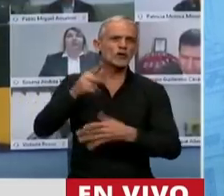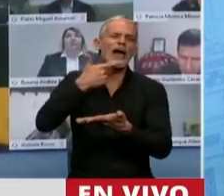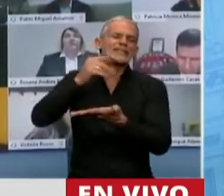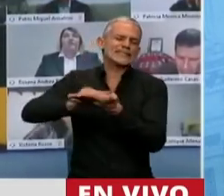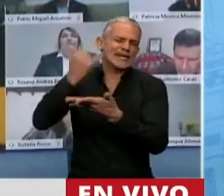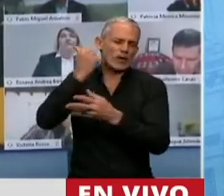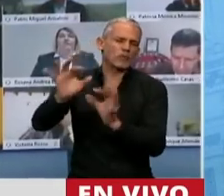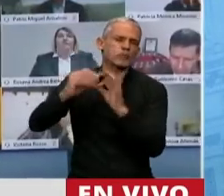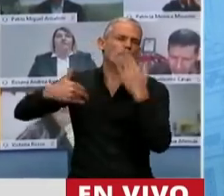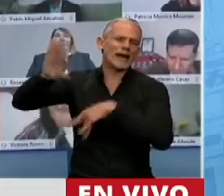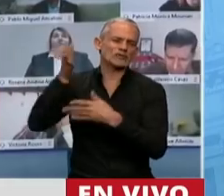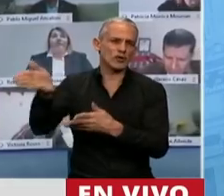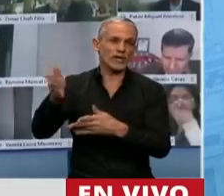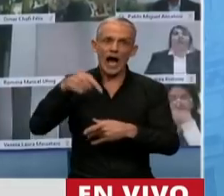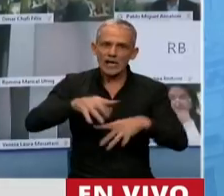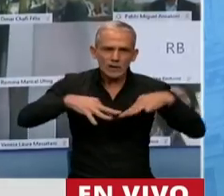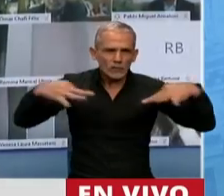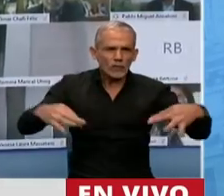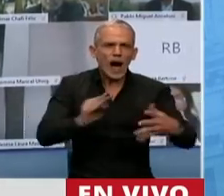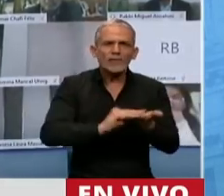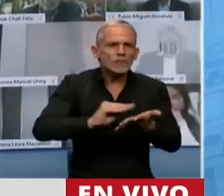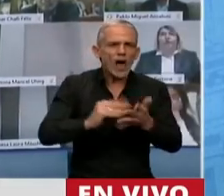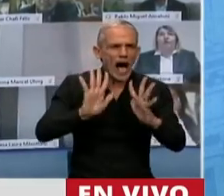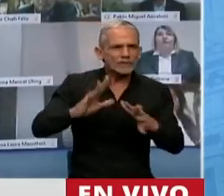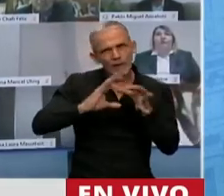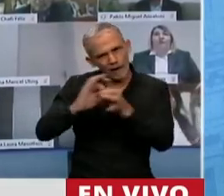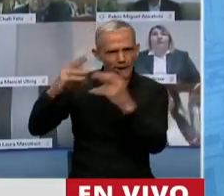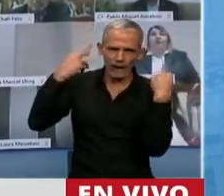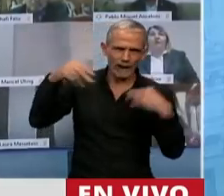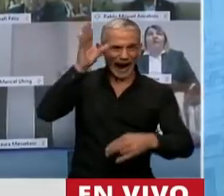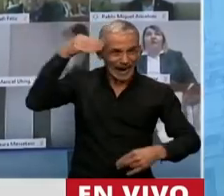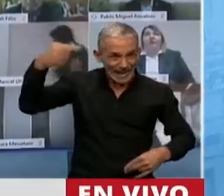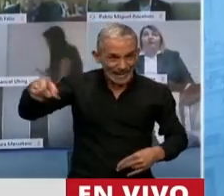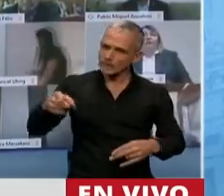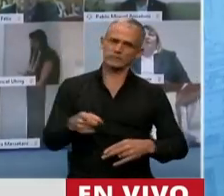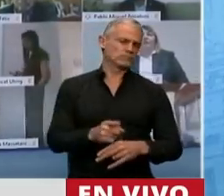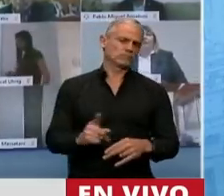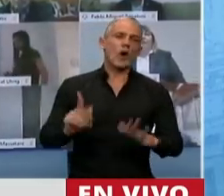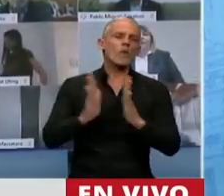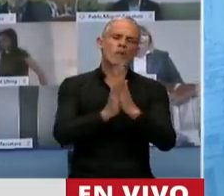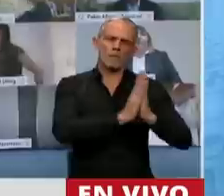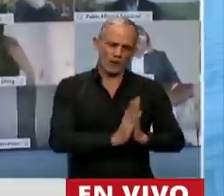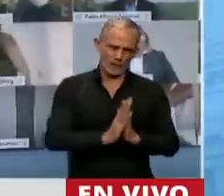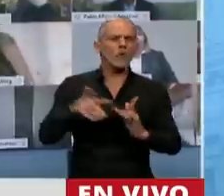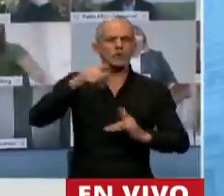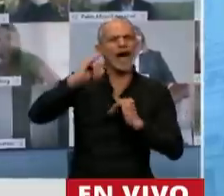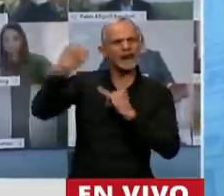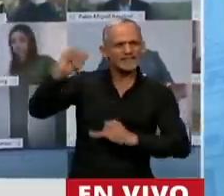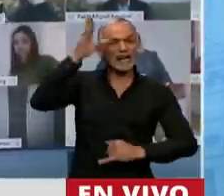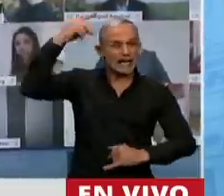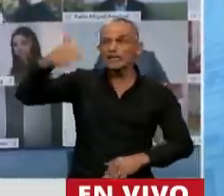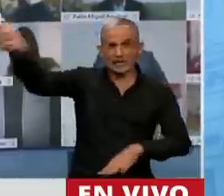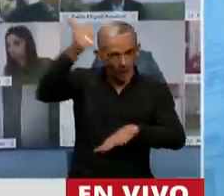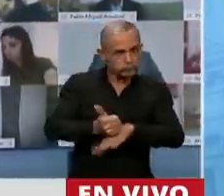Senado y no va a funcionar, no vamos a funcionar en modo Cristina. En todo caso, por favor, díganle que venga